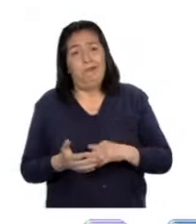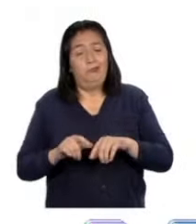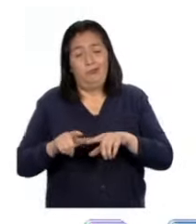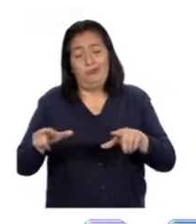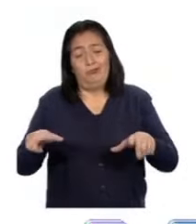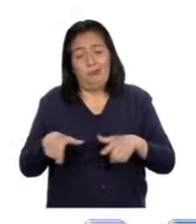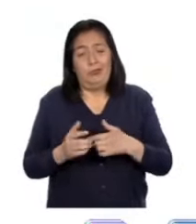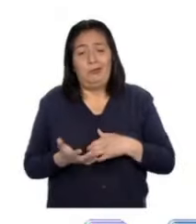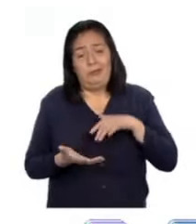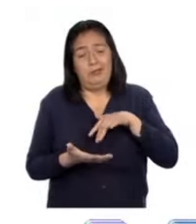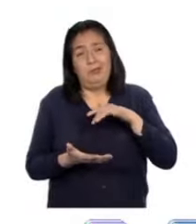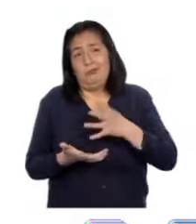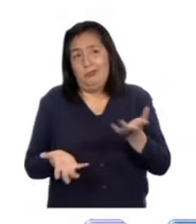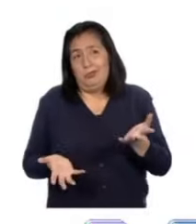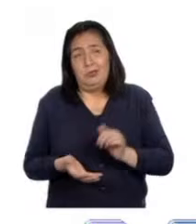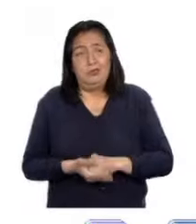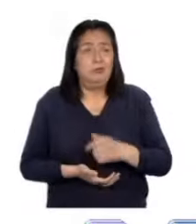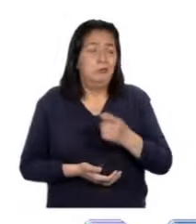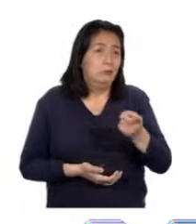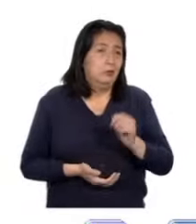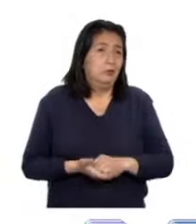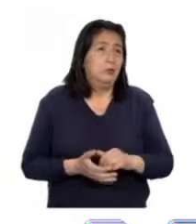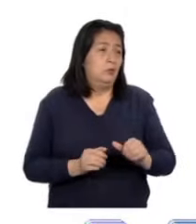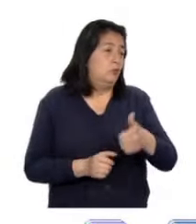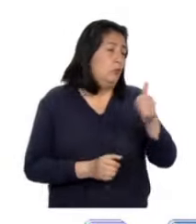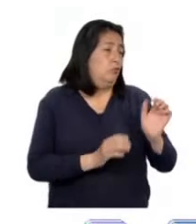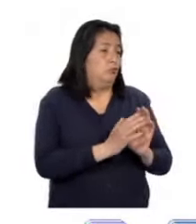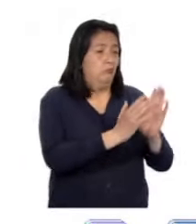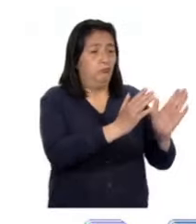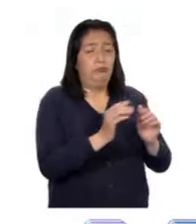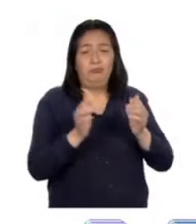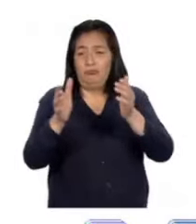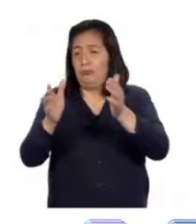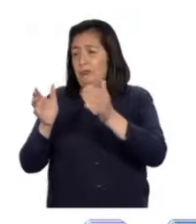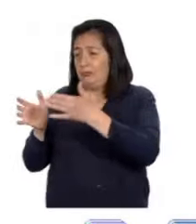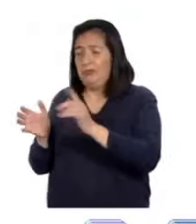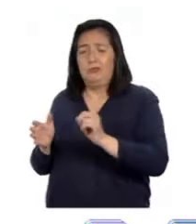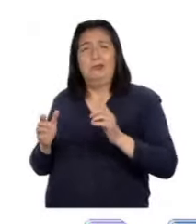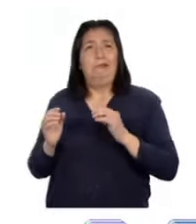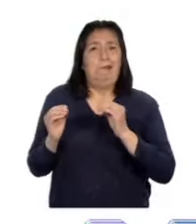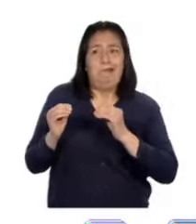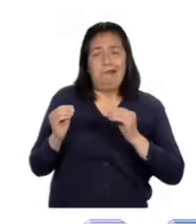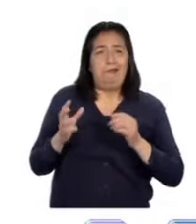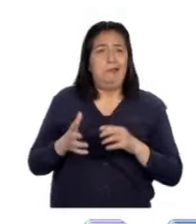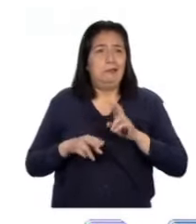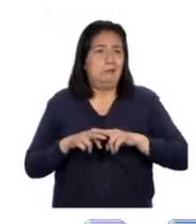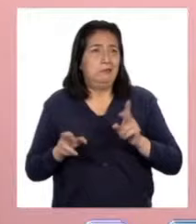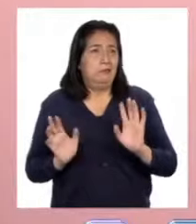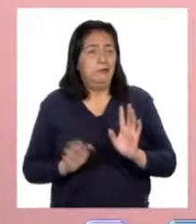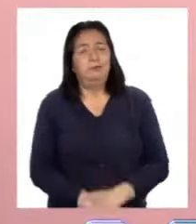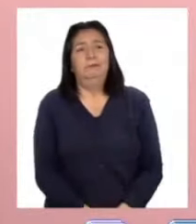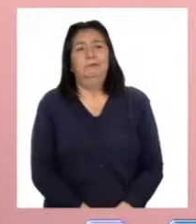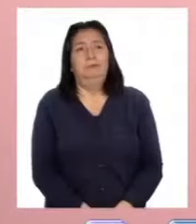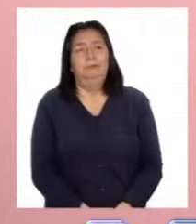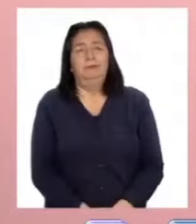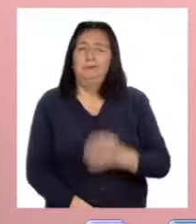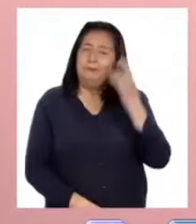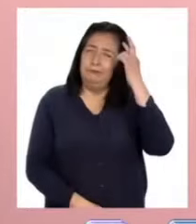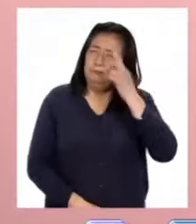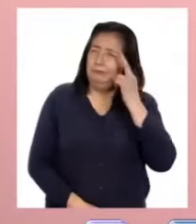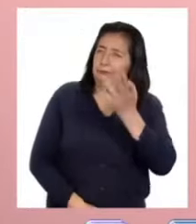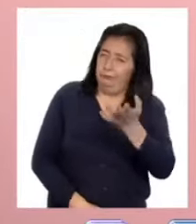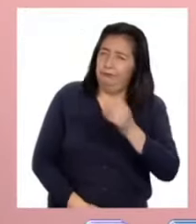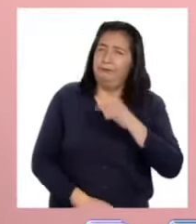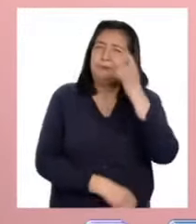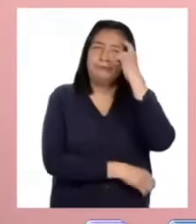espacio para estudiar, además los demás muebles no nos permitirían acomodar nuestras sillas. Es por eso